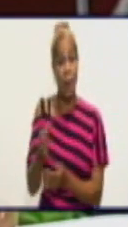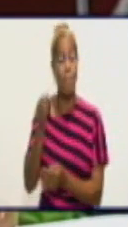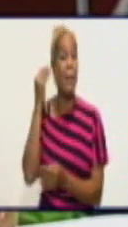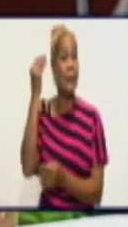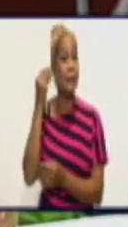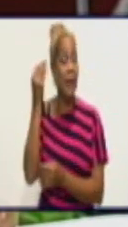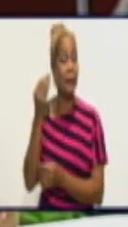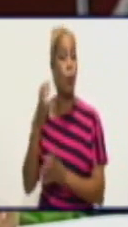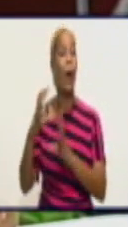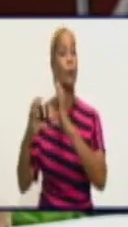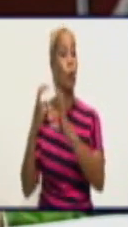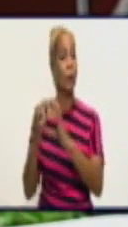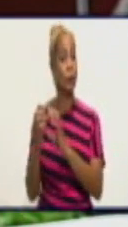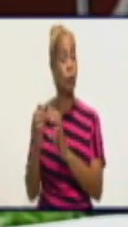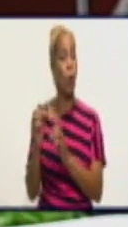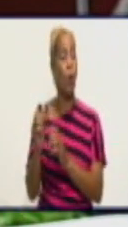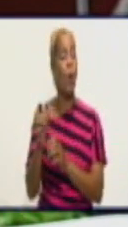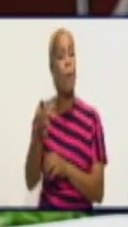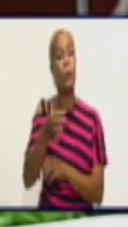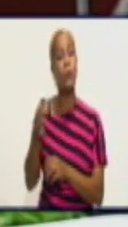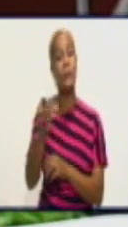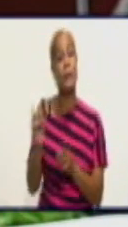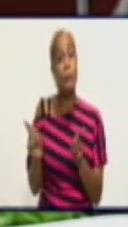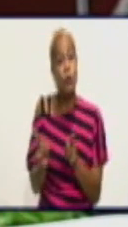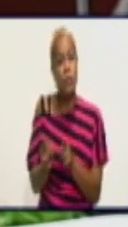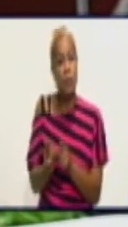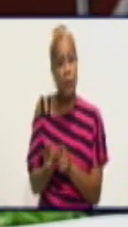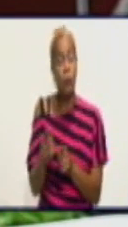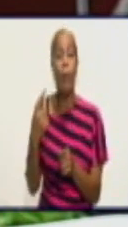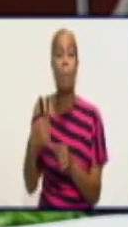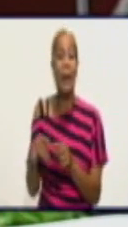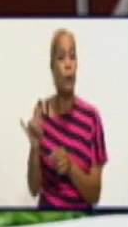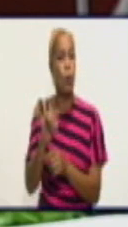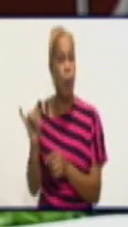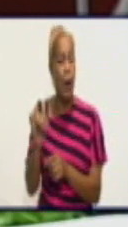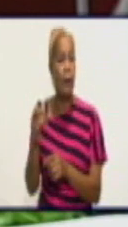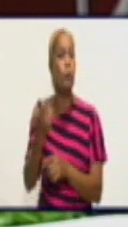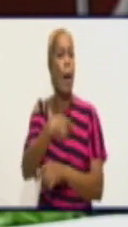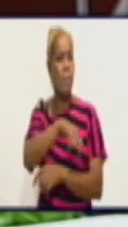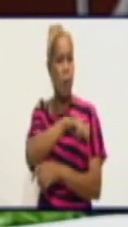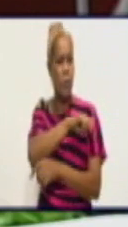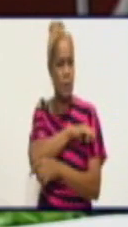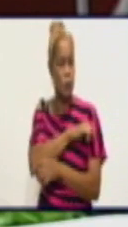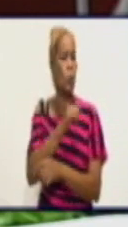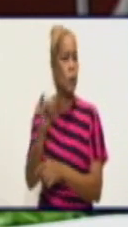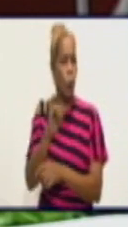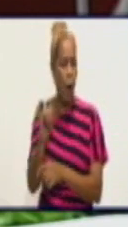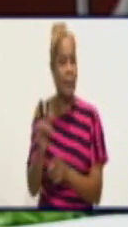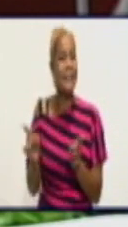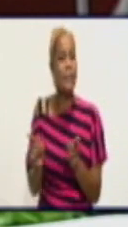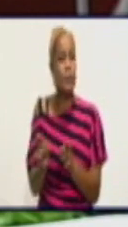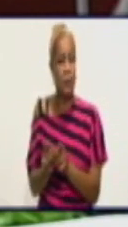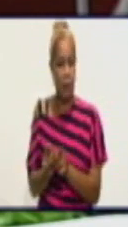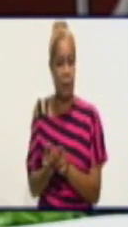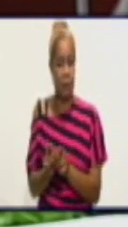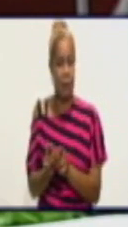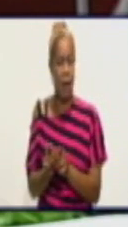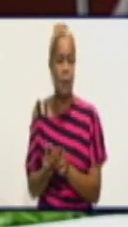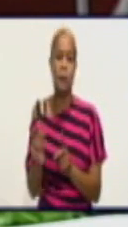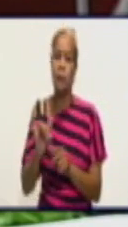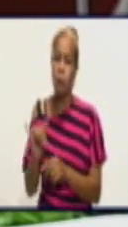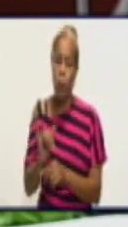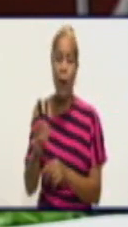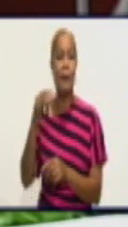municipio pequeño, pero con una población también bastante pequeña. Estamos hablando de Guisa, otro